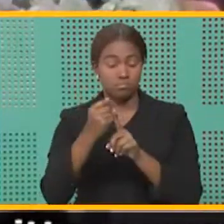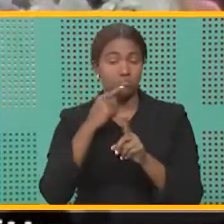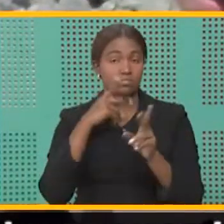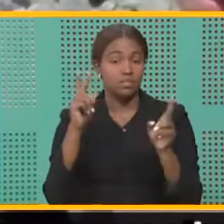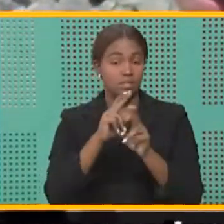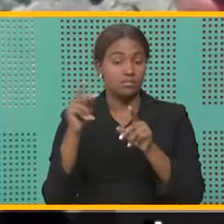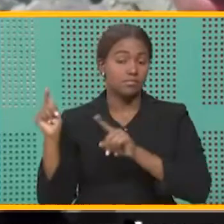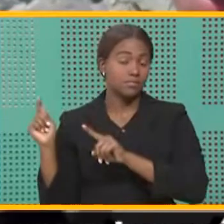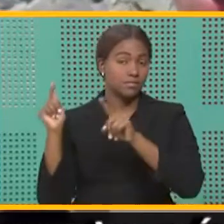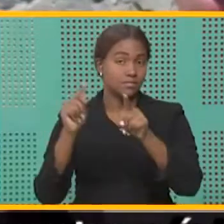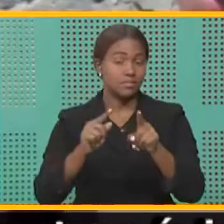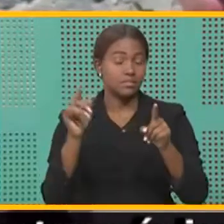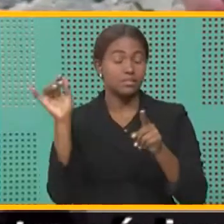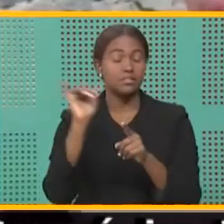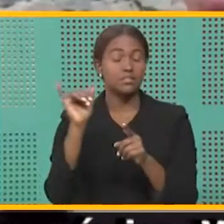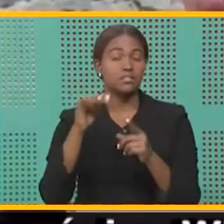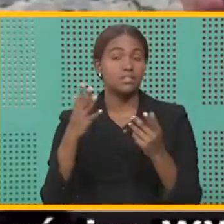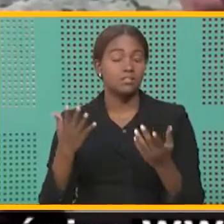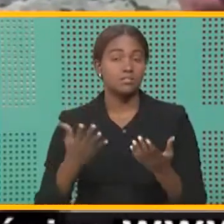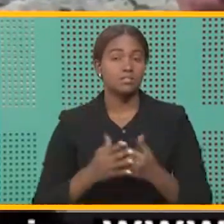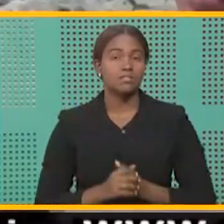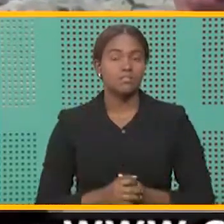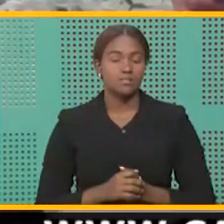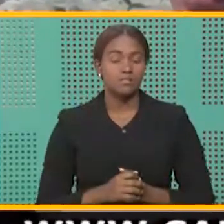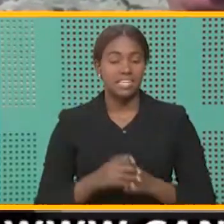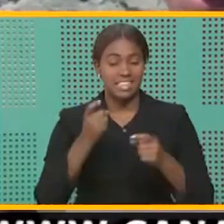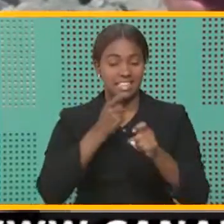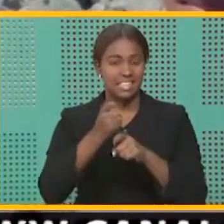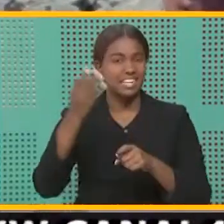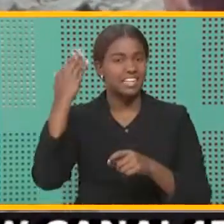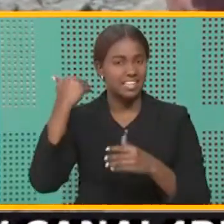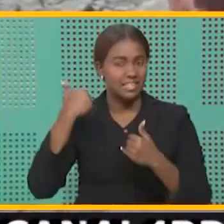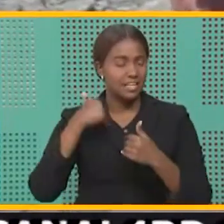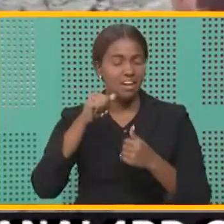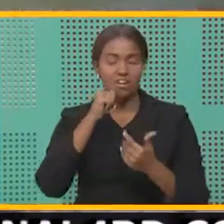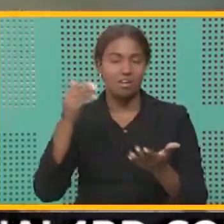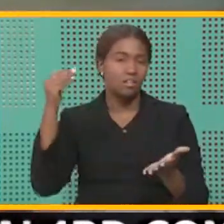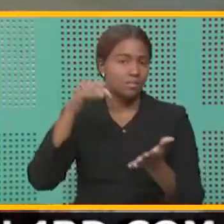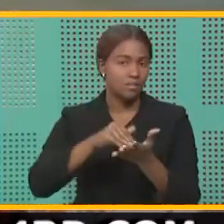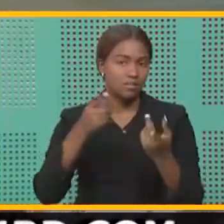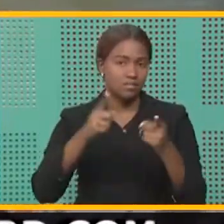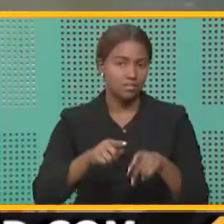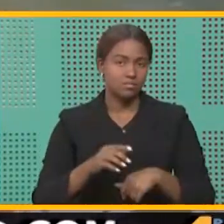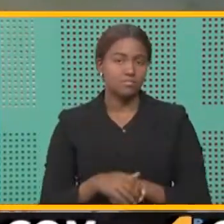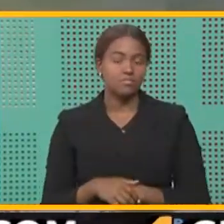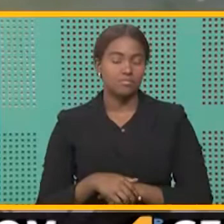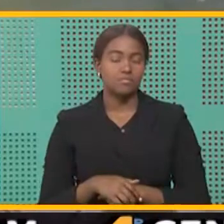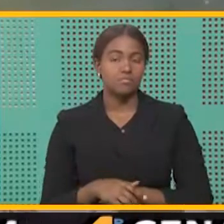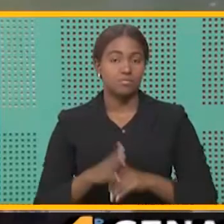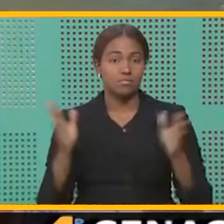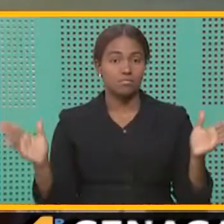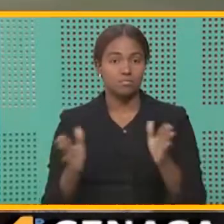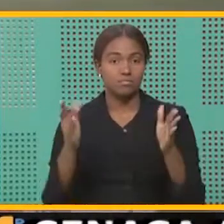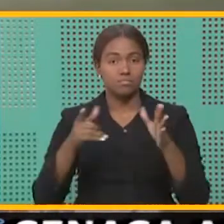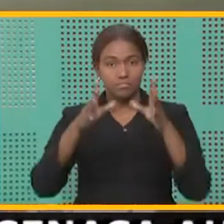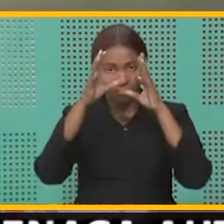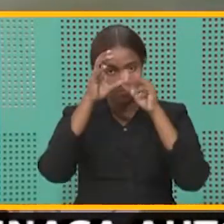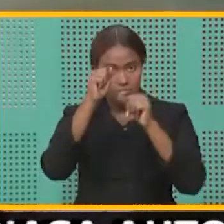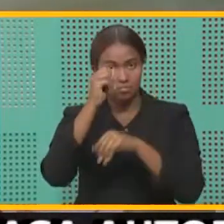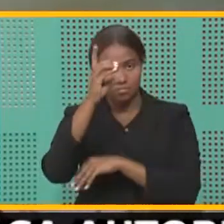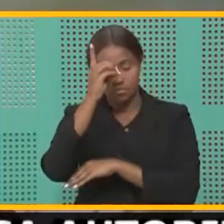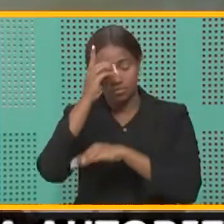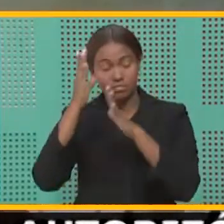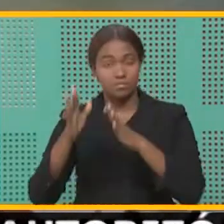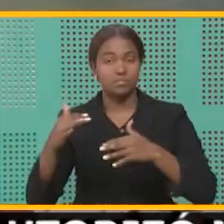y que el daño ocasionado no se vuelva a repetir. La motivación del presidente Danilo Medina,